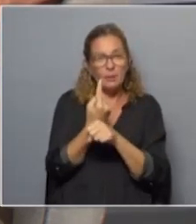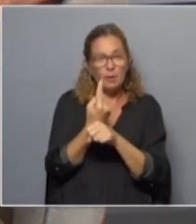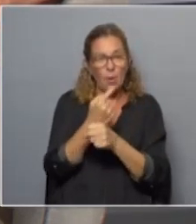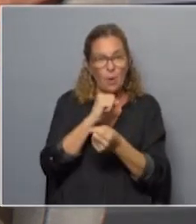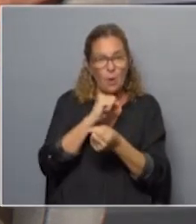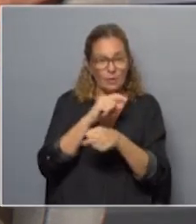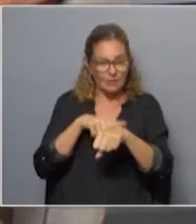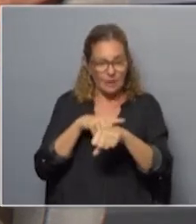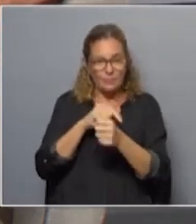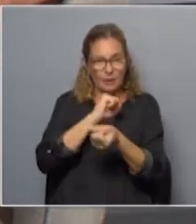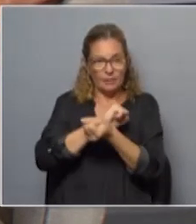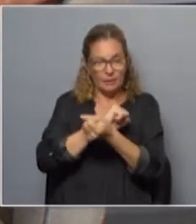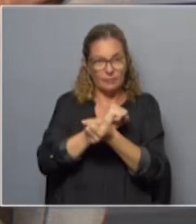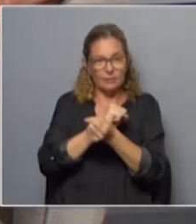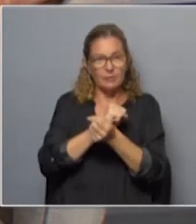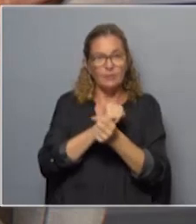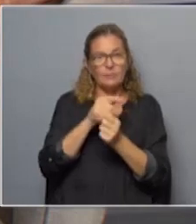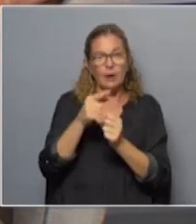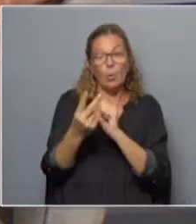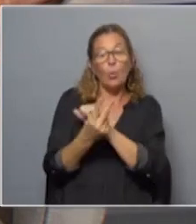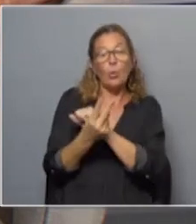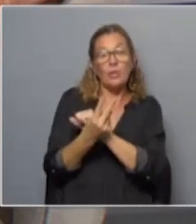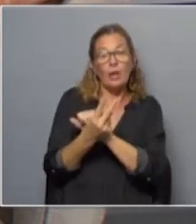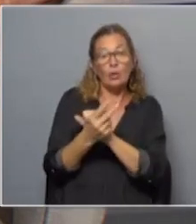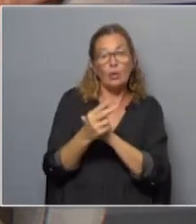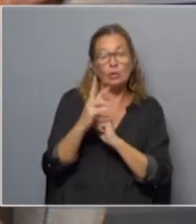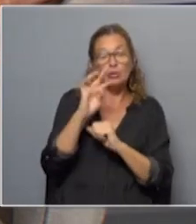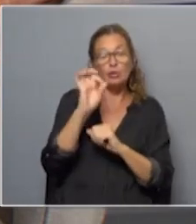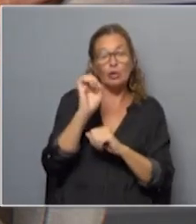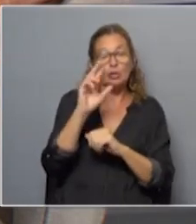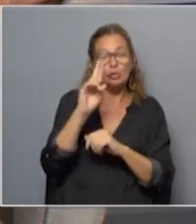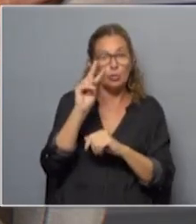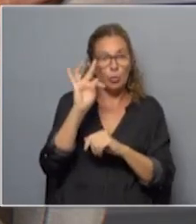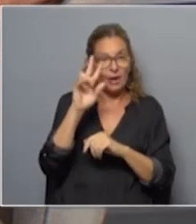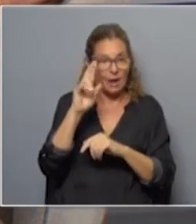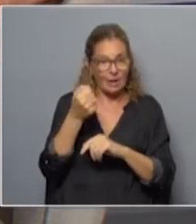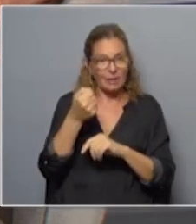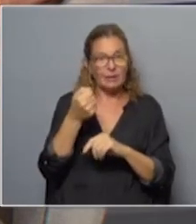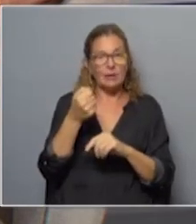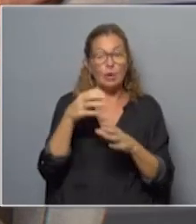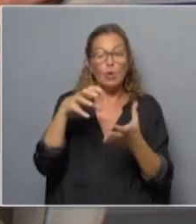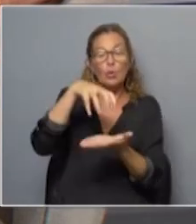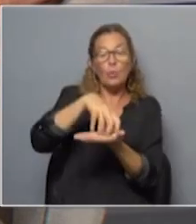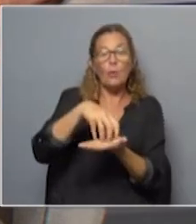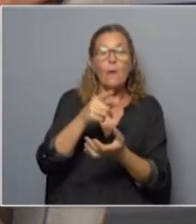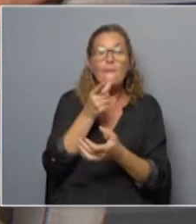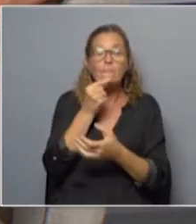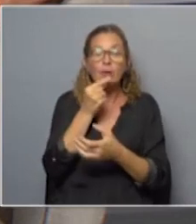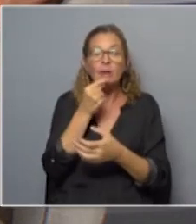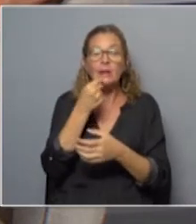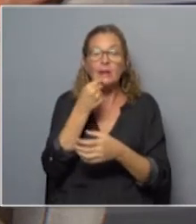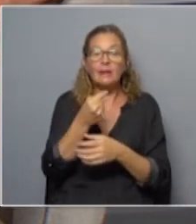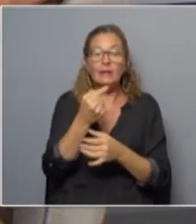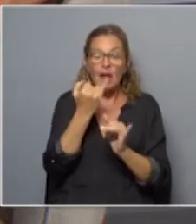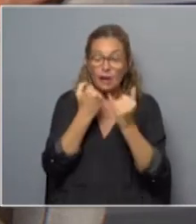detención, recomendaciones para un abordaje preventivo de la tortura y o malos tratos en las dependencias policiales. Decía